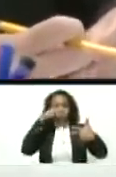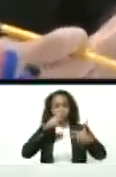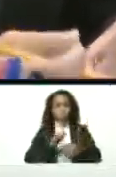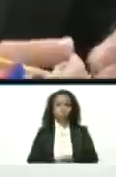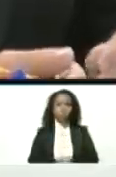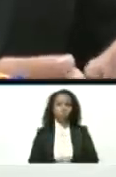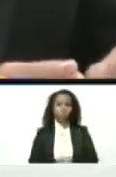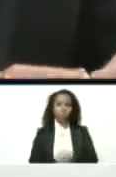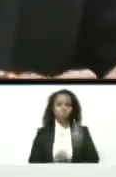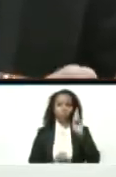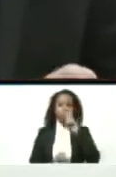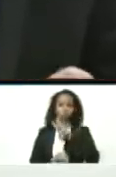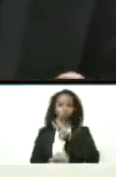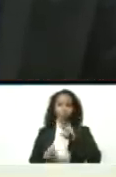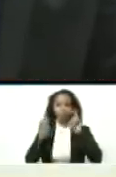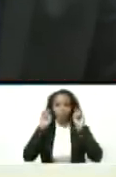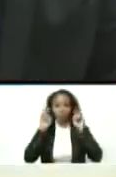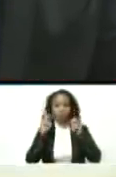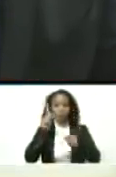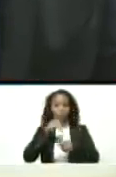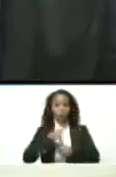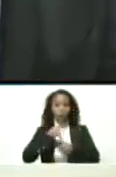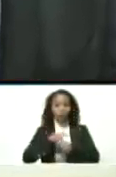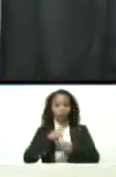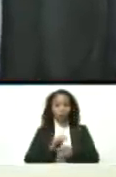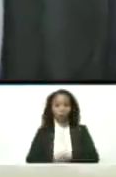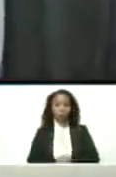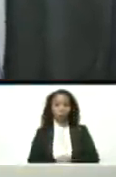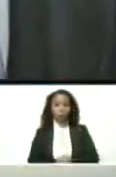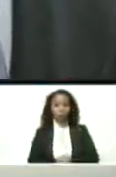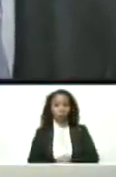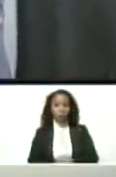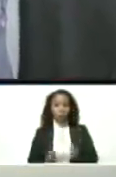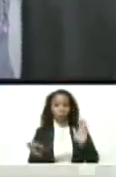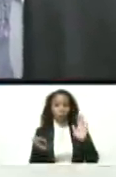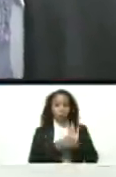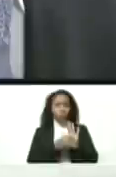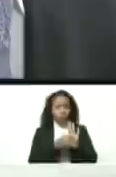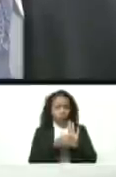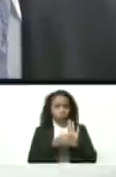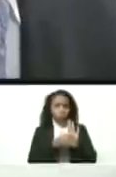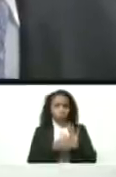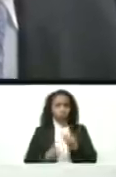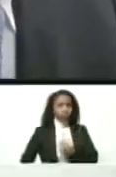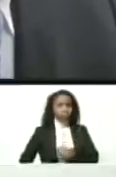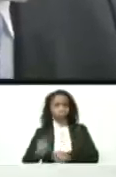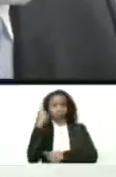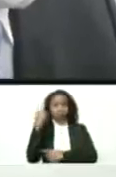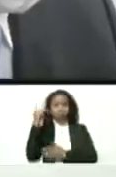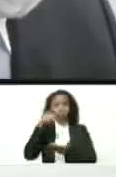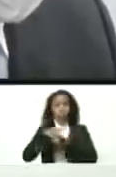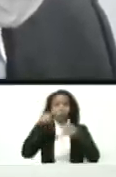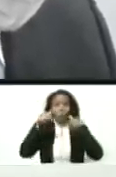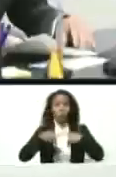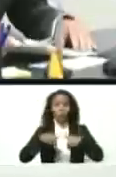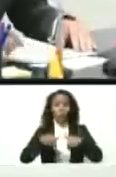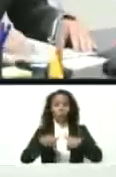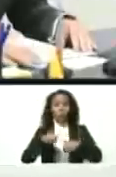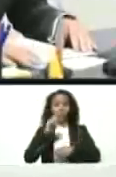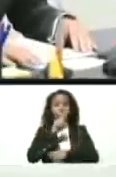¿Vieron el escenario del petróleo? El marcador Bren, por primera vez, llegó hoy a